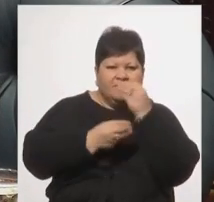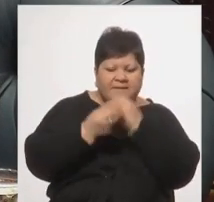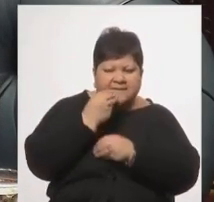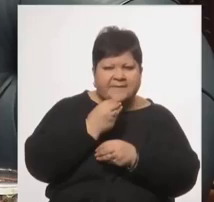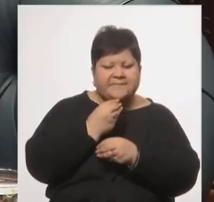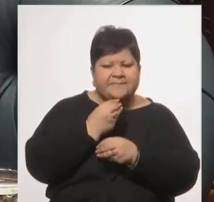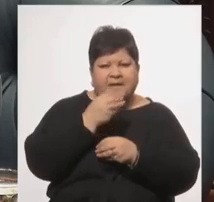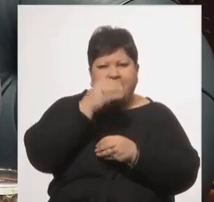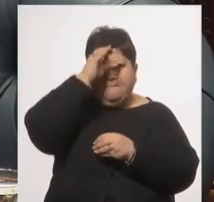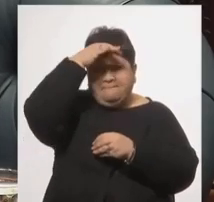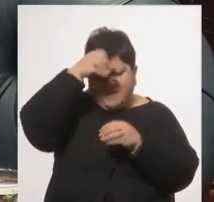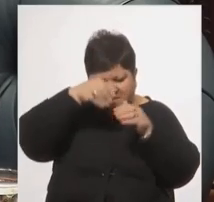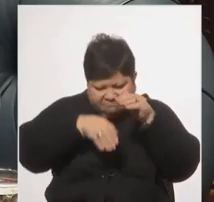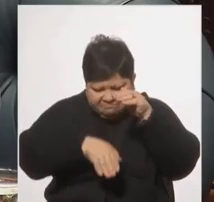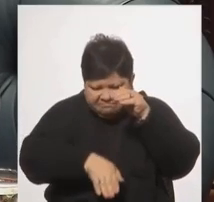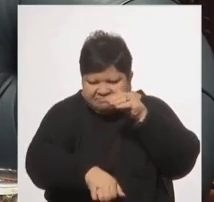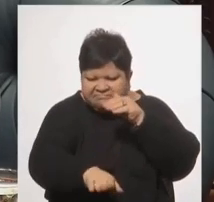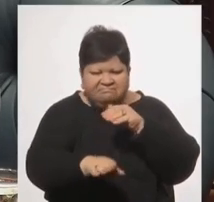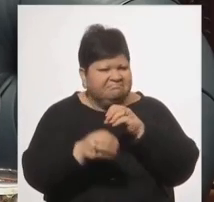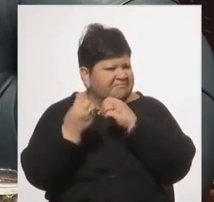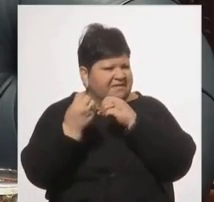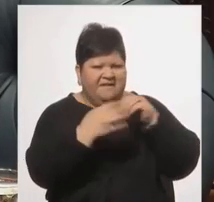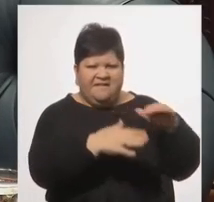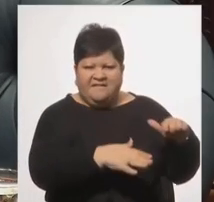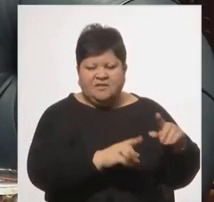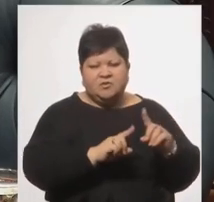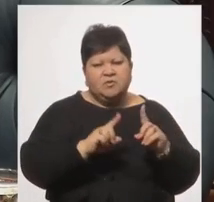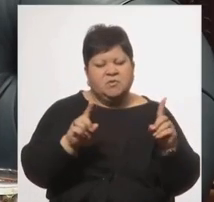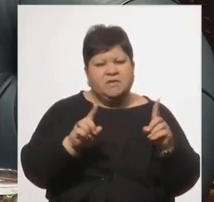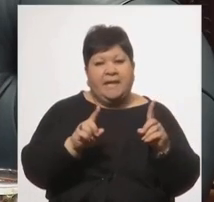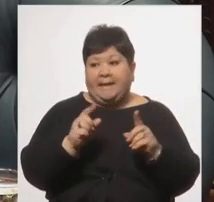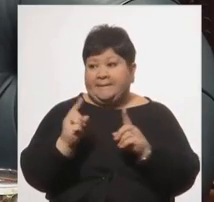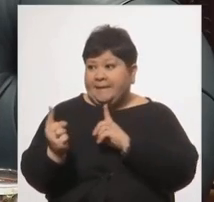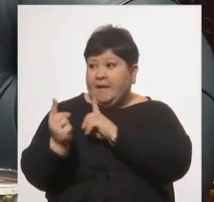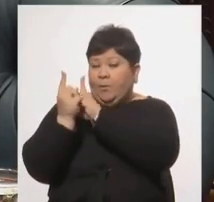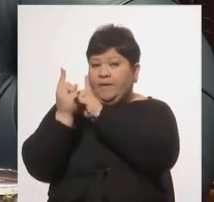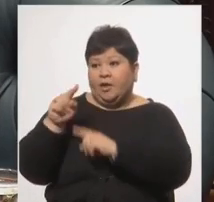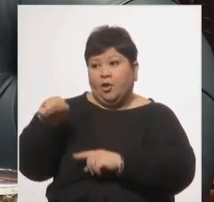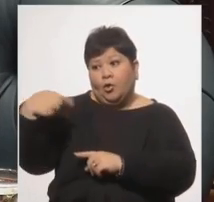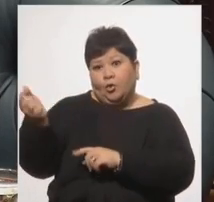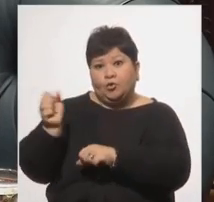Hasta que se encontró con otro esclavo, Cracio, que había sido libre.